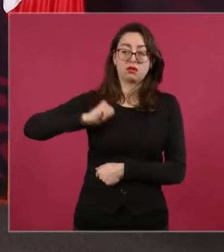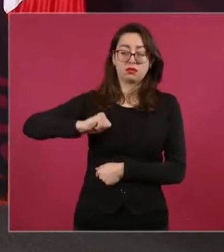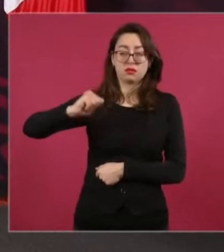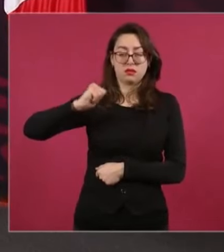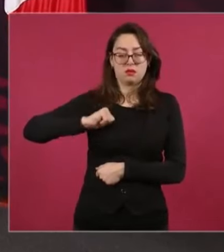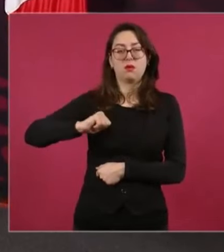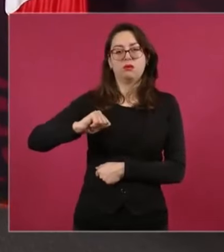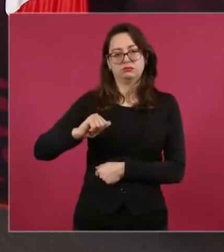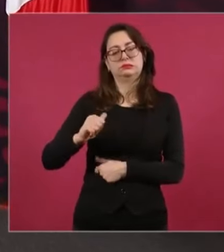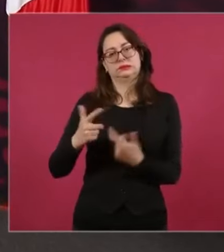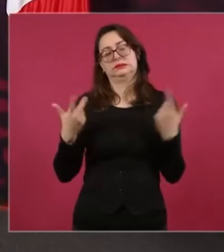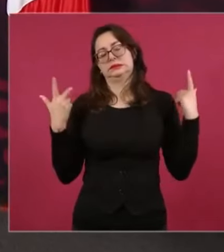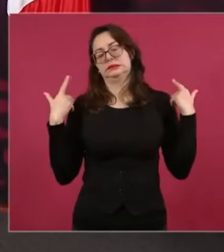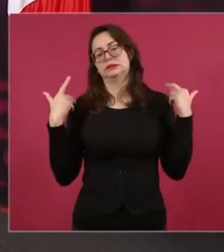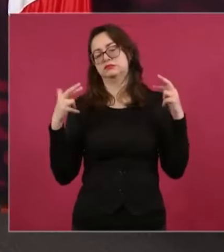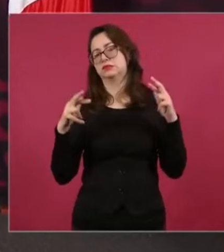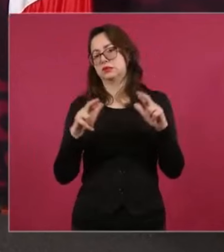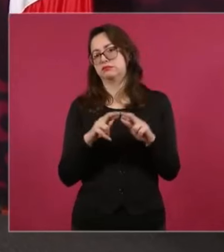Justo Sierra,